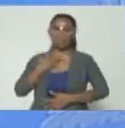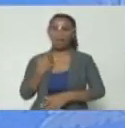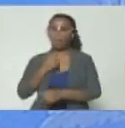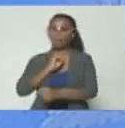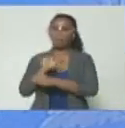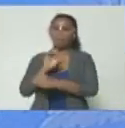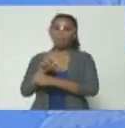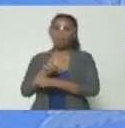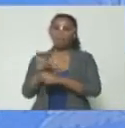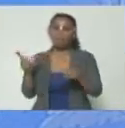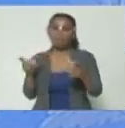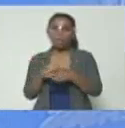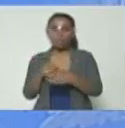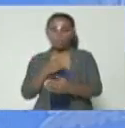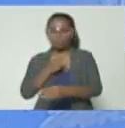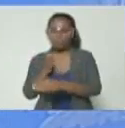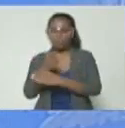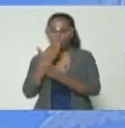a las reuniones, aquí lo dicen.